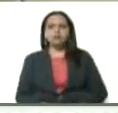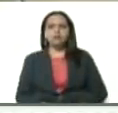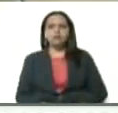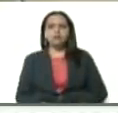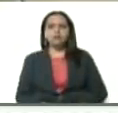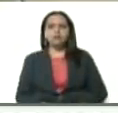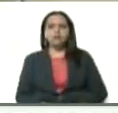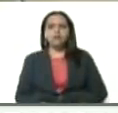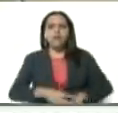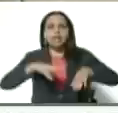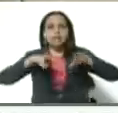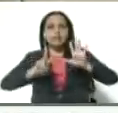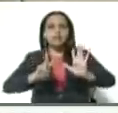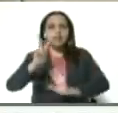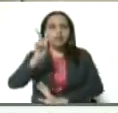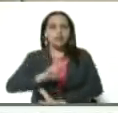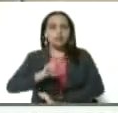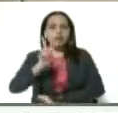Siete en el Valle.